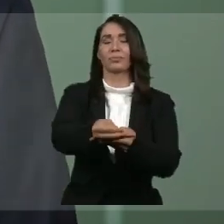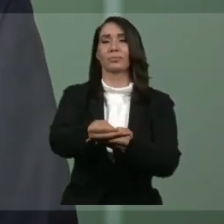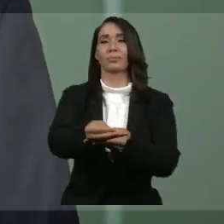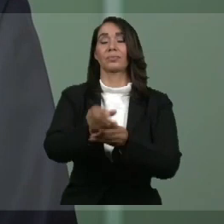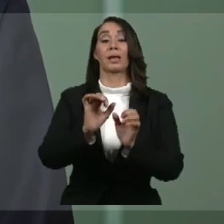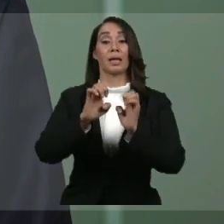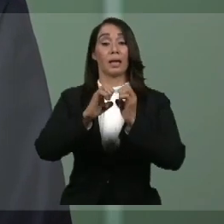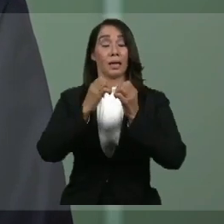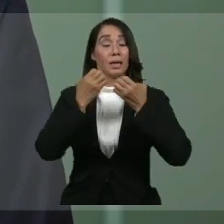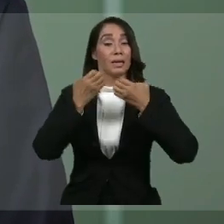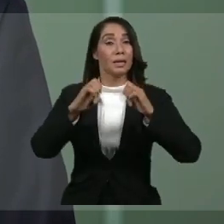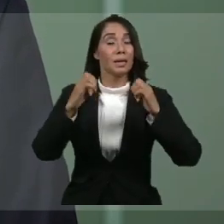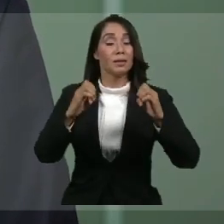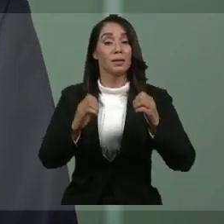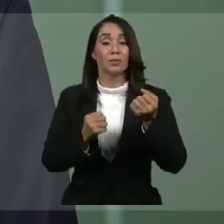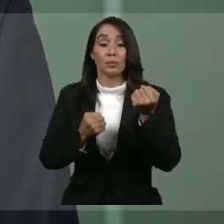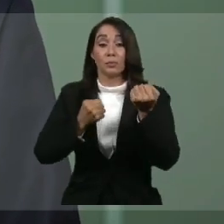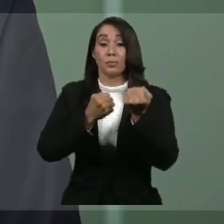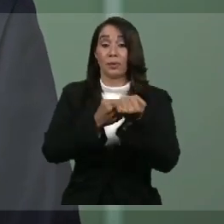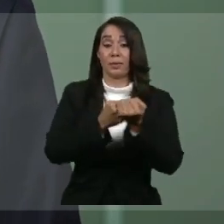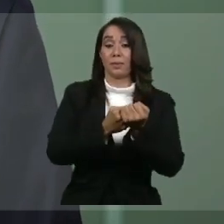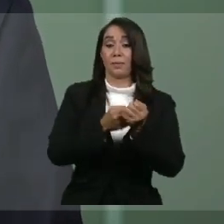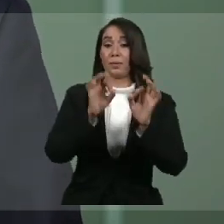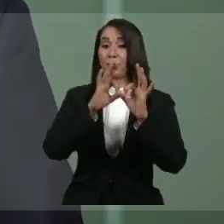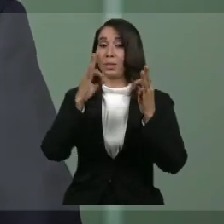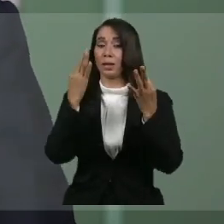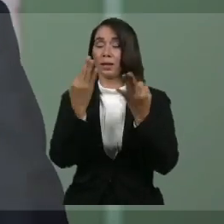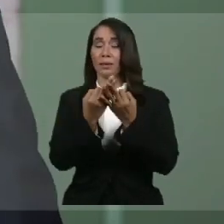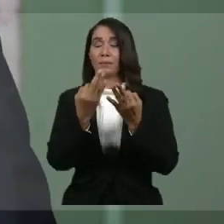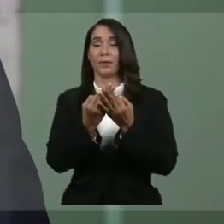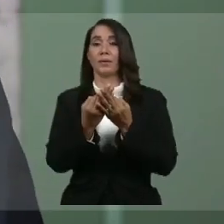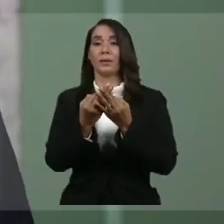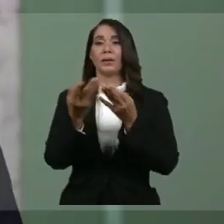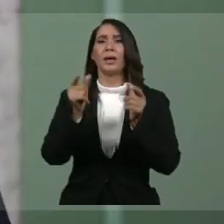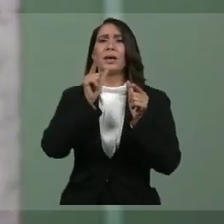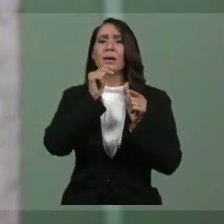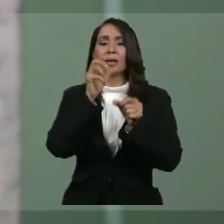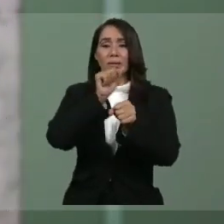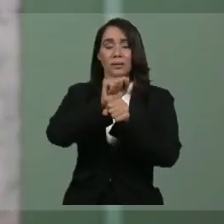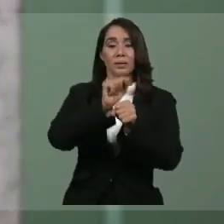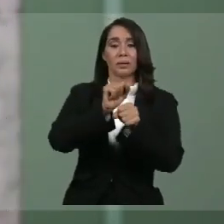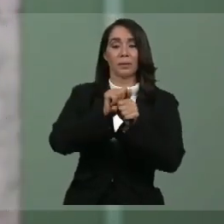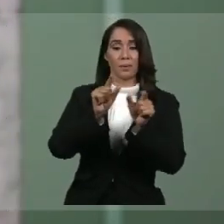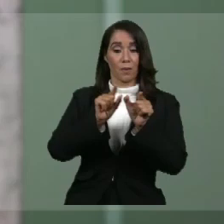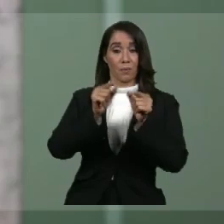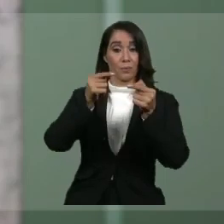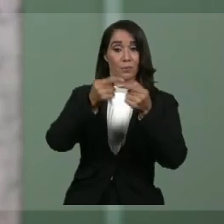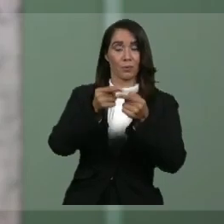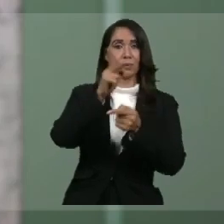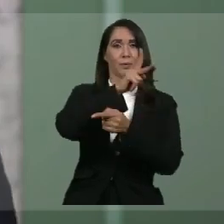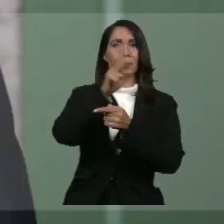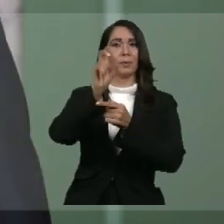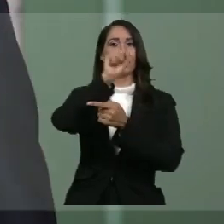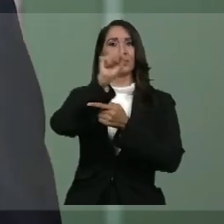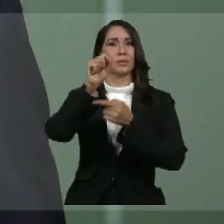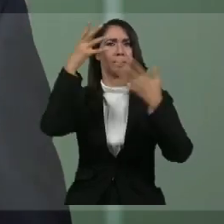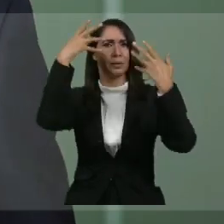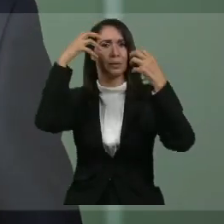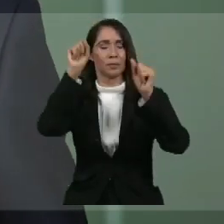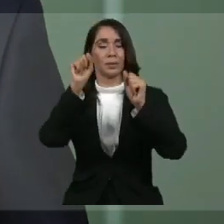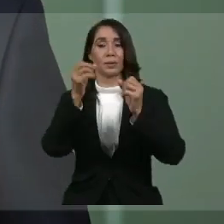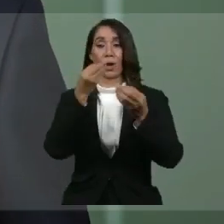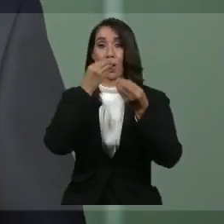para cubrir las necesidades de la población, está borcado el personal del Plan Social de la Presidencia, el INAVI, los